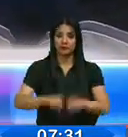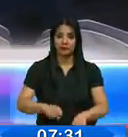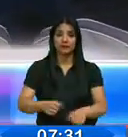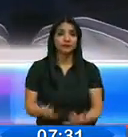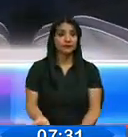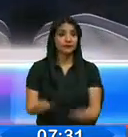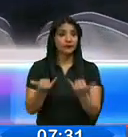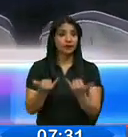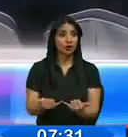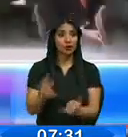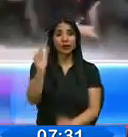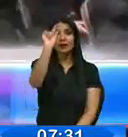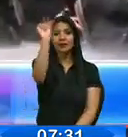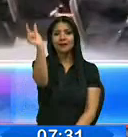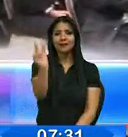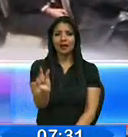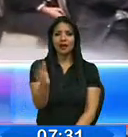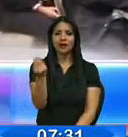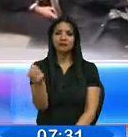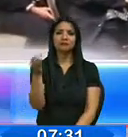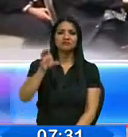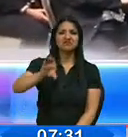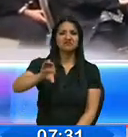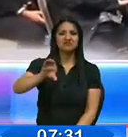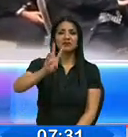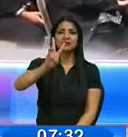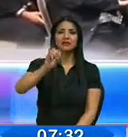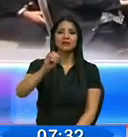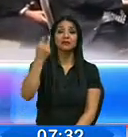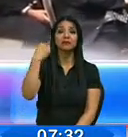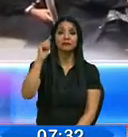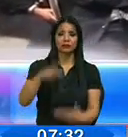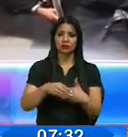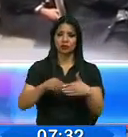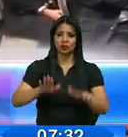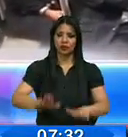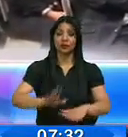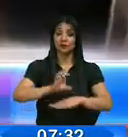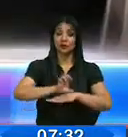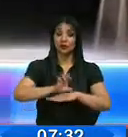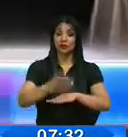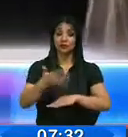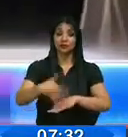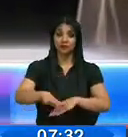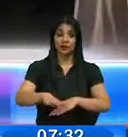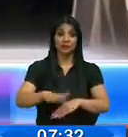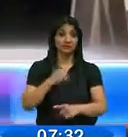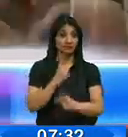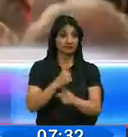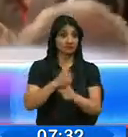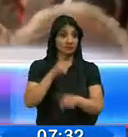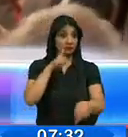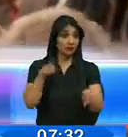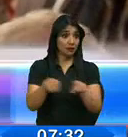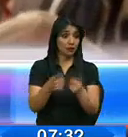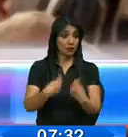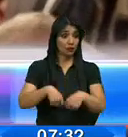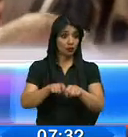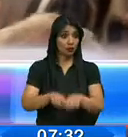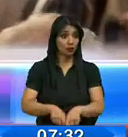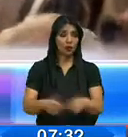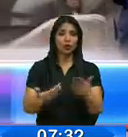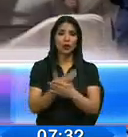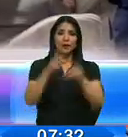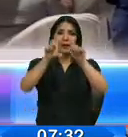actualidad, Italia tendría inversiones alrededor de 60 millones de dólares en Ecuador. Y tras estos convenios, nuevas empresas